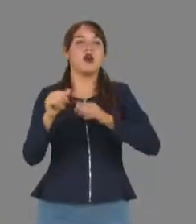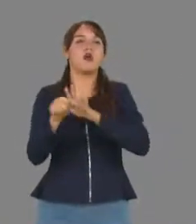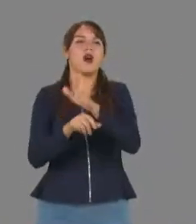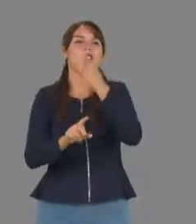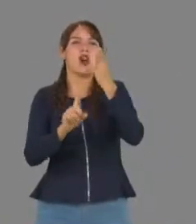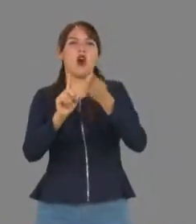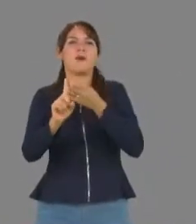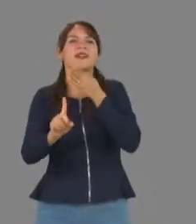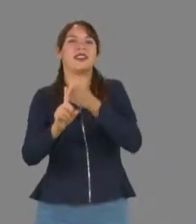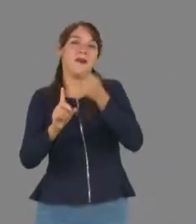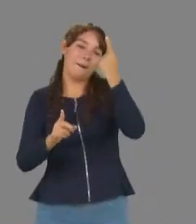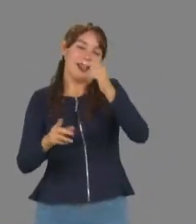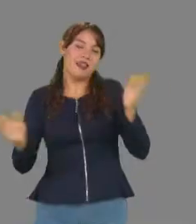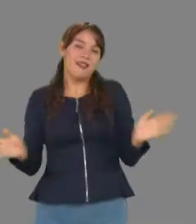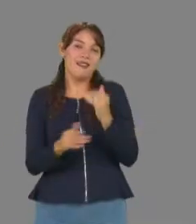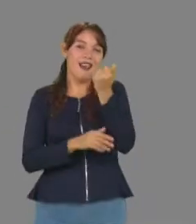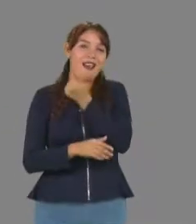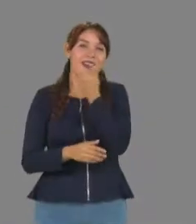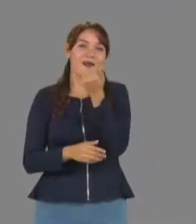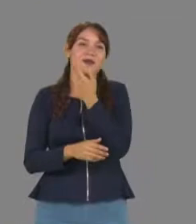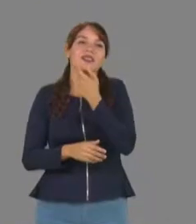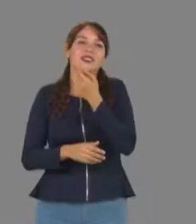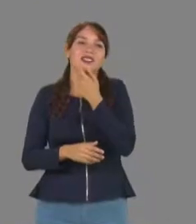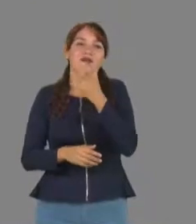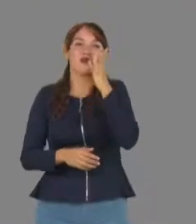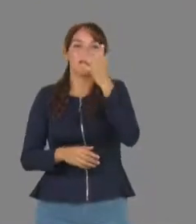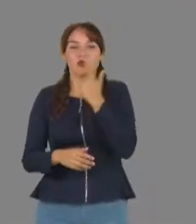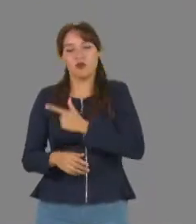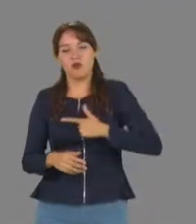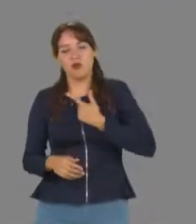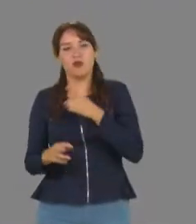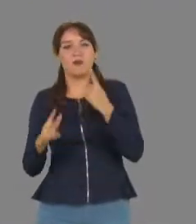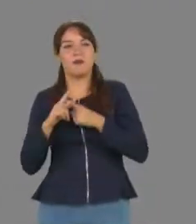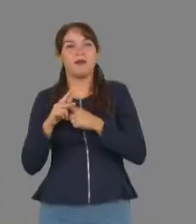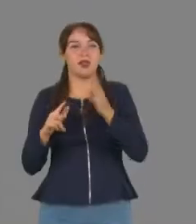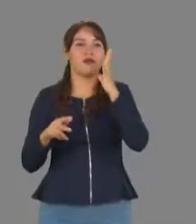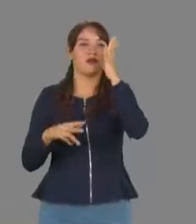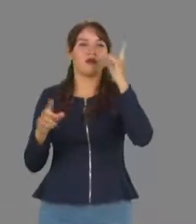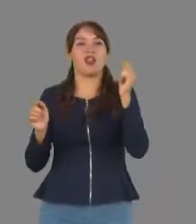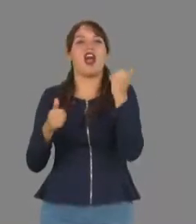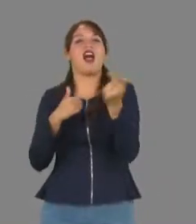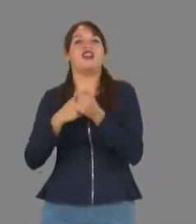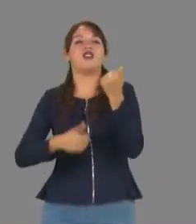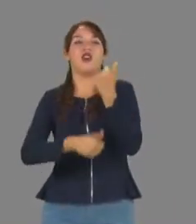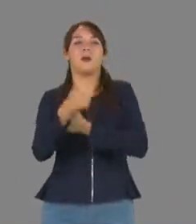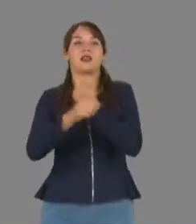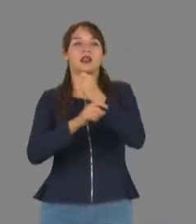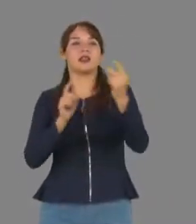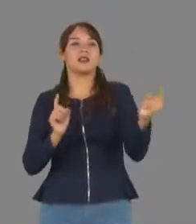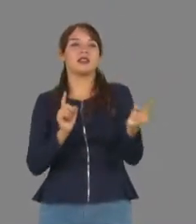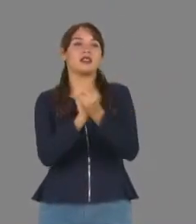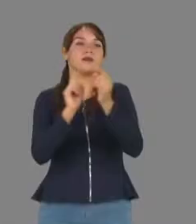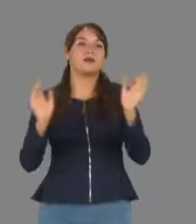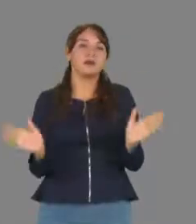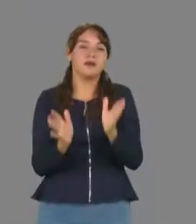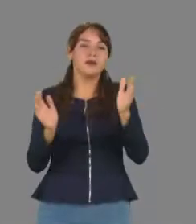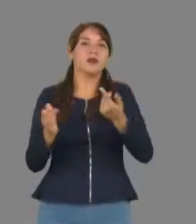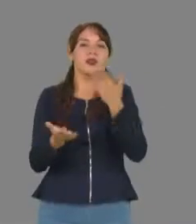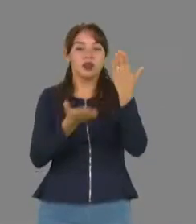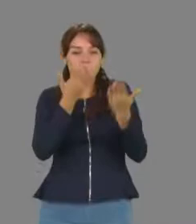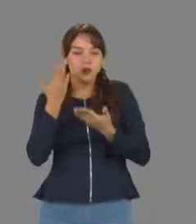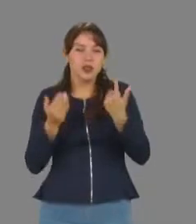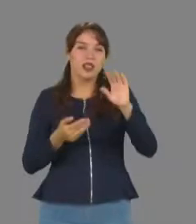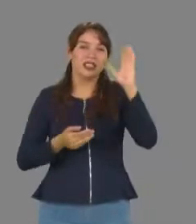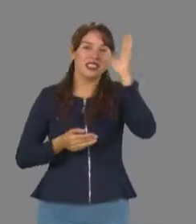es alentar el gusto por las matemáticas para así obtener a los mejores talentos para futuros encuentros de este tipo que promueven el estudio y dominio de las